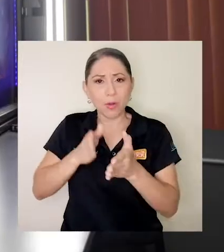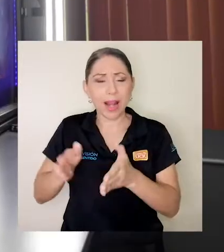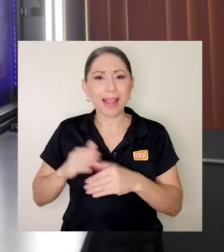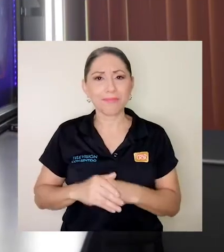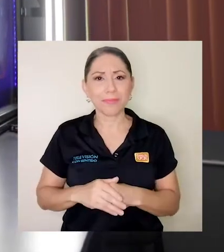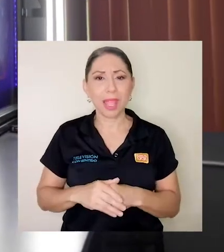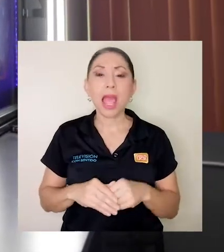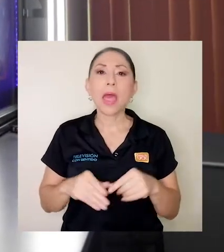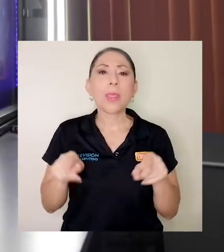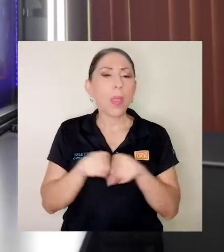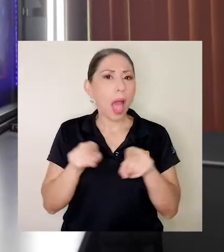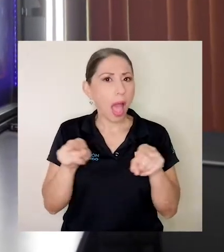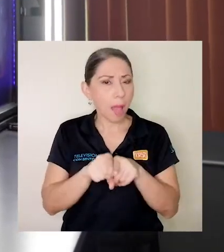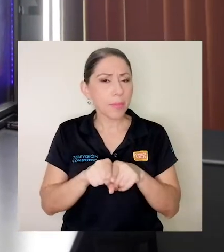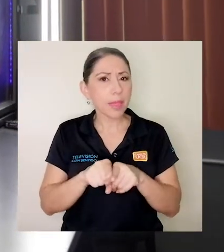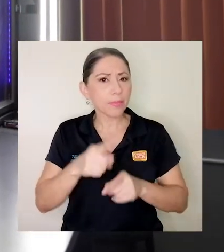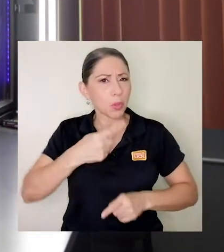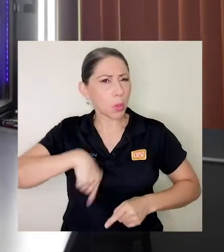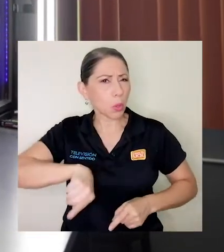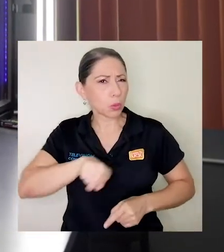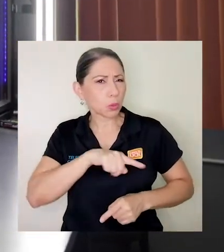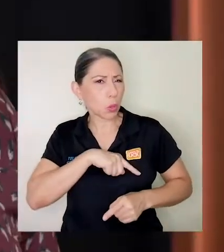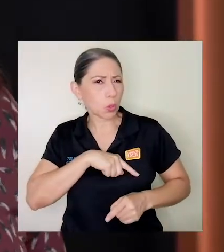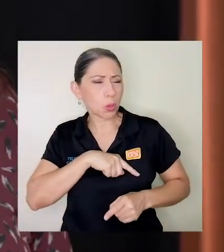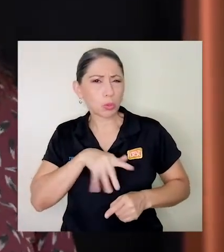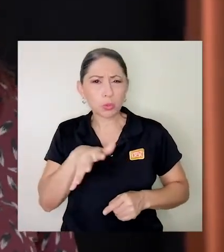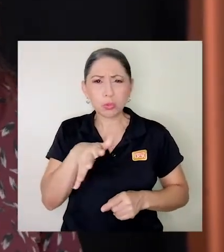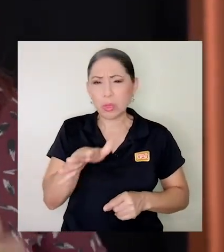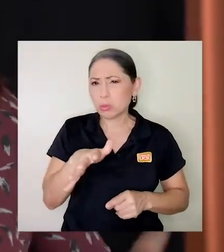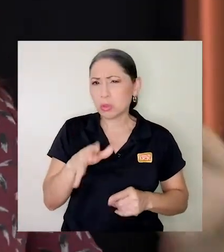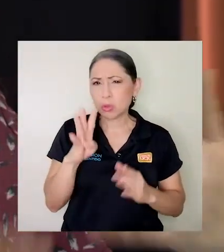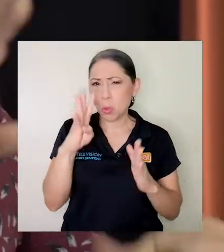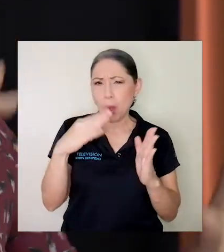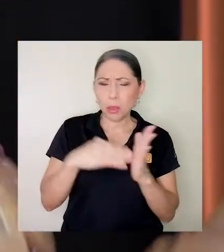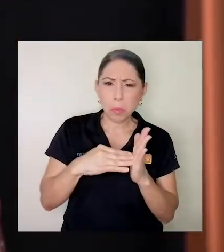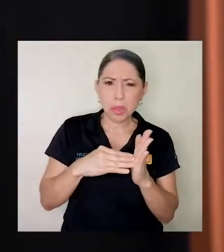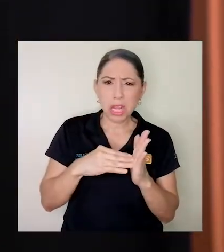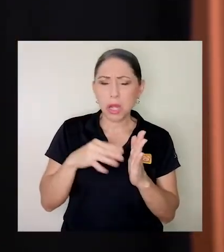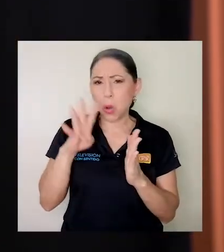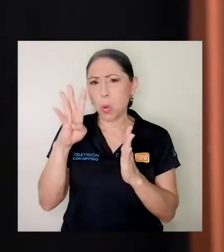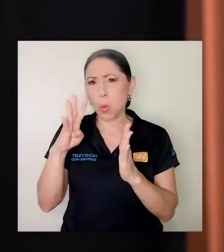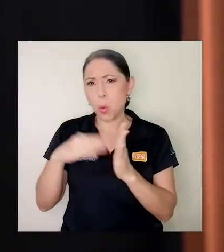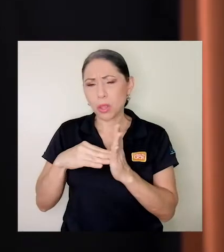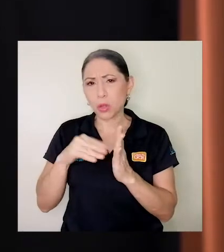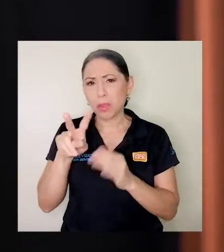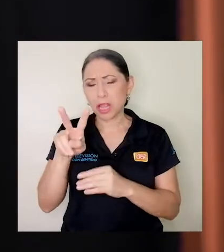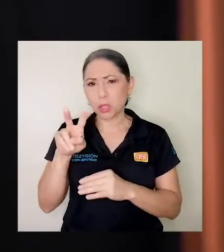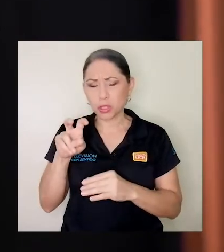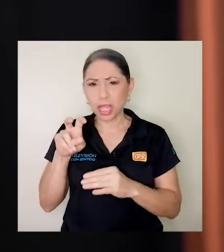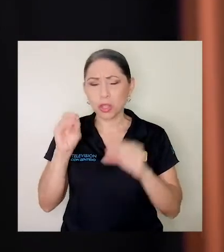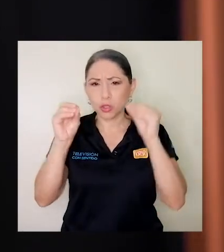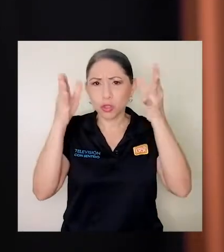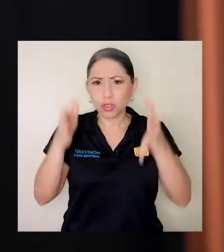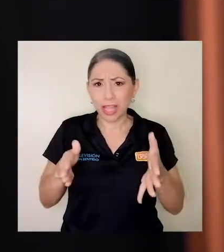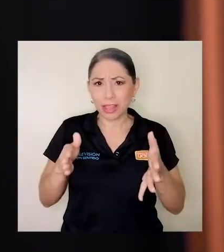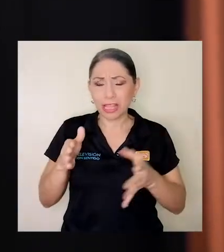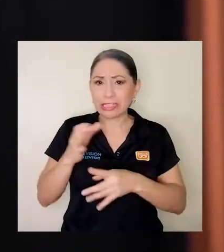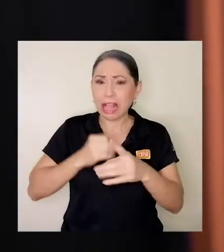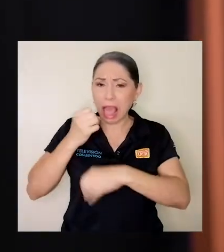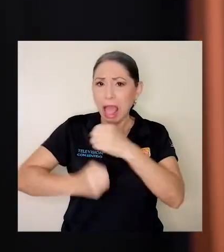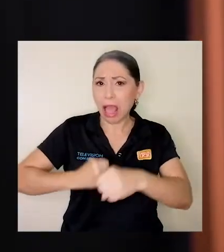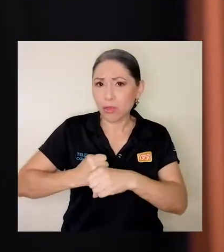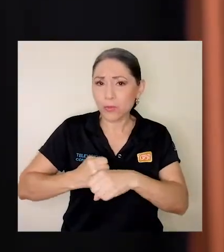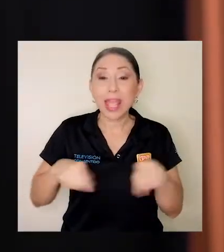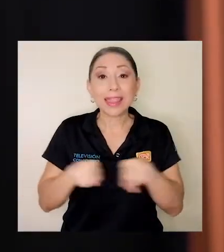Al momento hemos logrado llegar a unos 4.000, 4.200 docentes. Tenemos más de 8.000